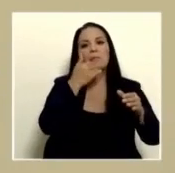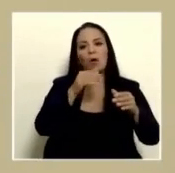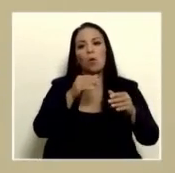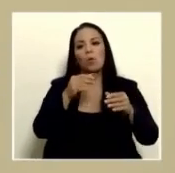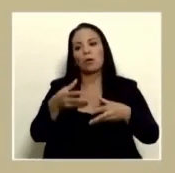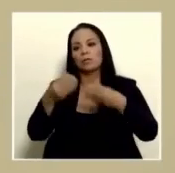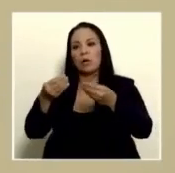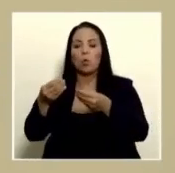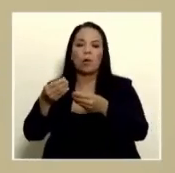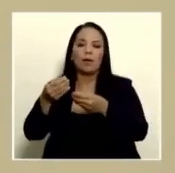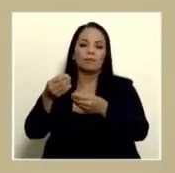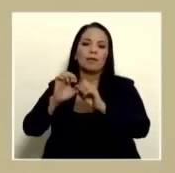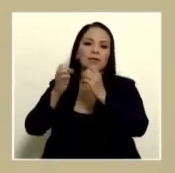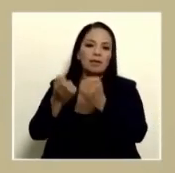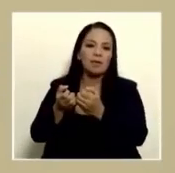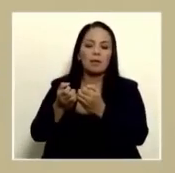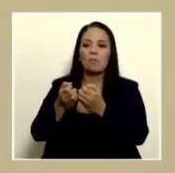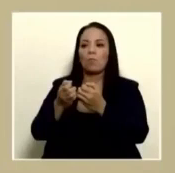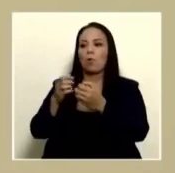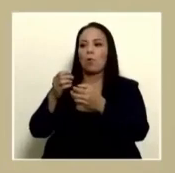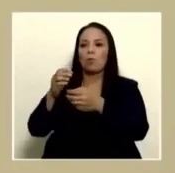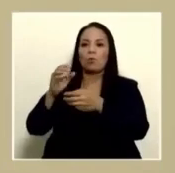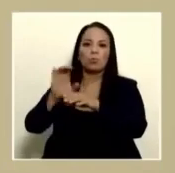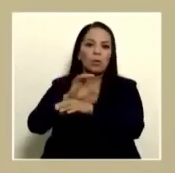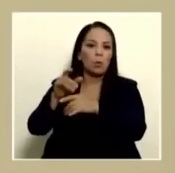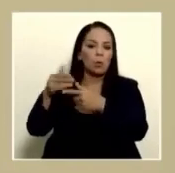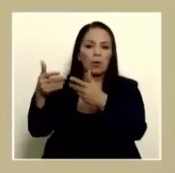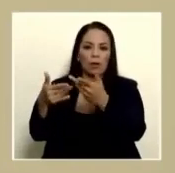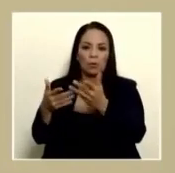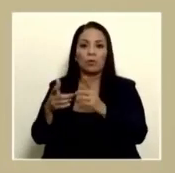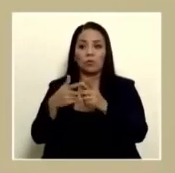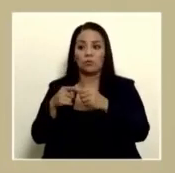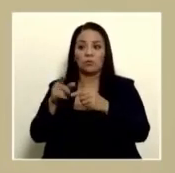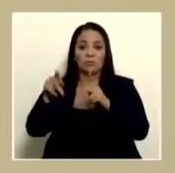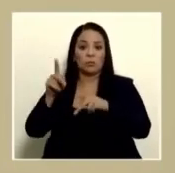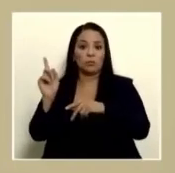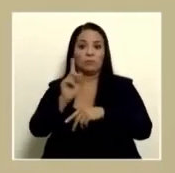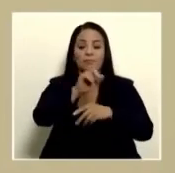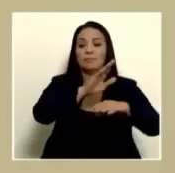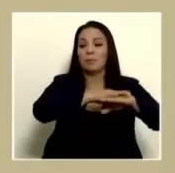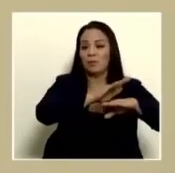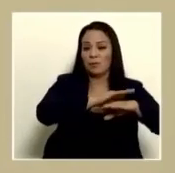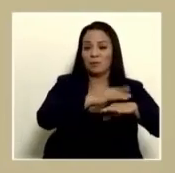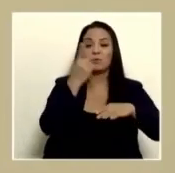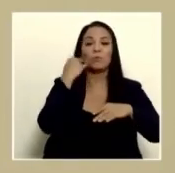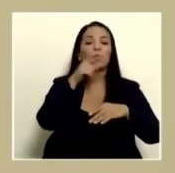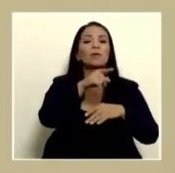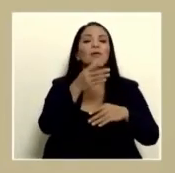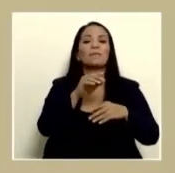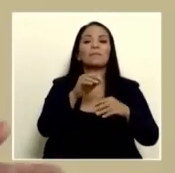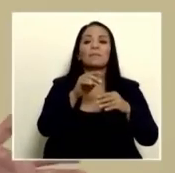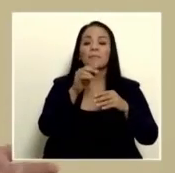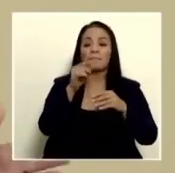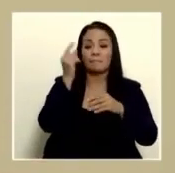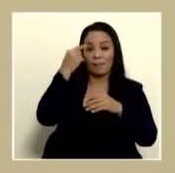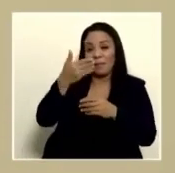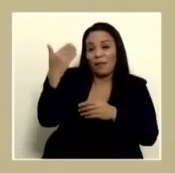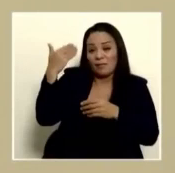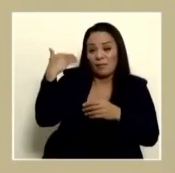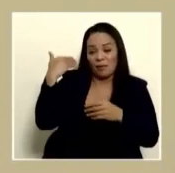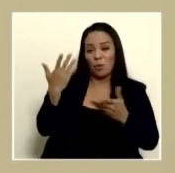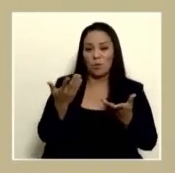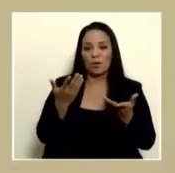ah tiene que venirme a pedir permiso eso era porque la administración anterior y la